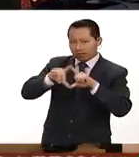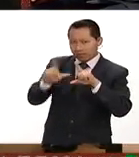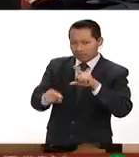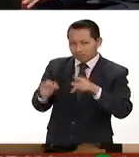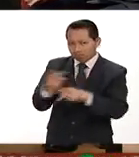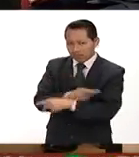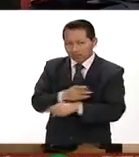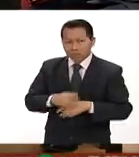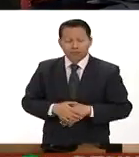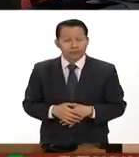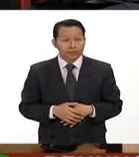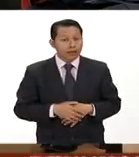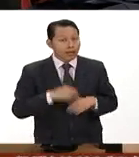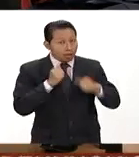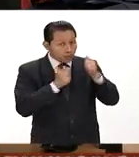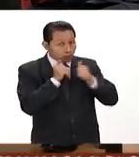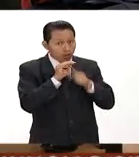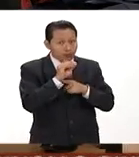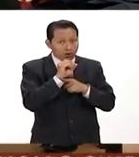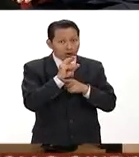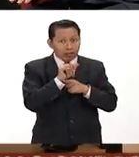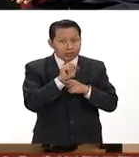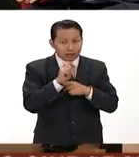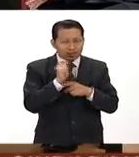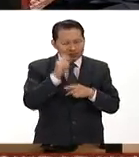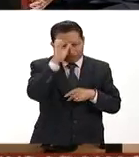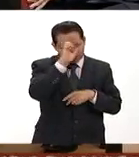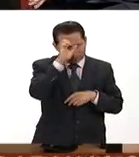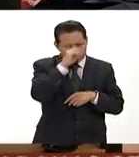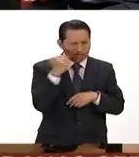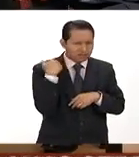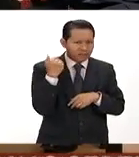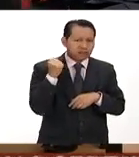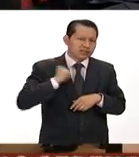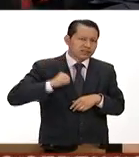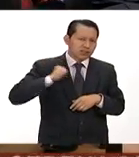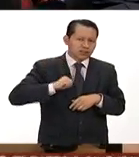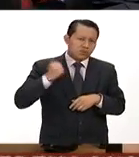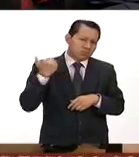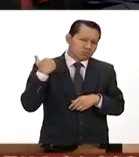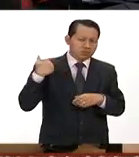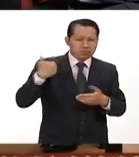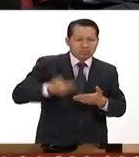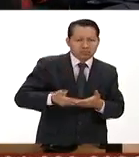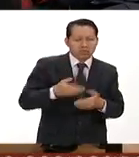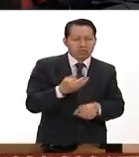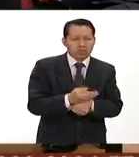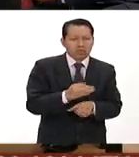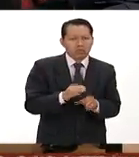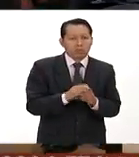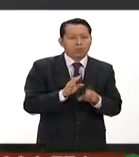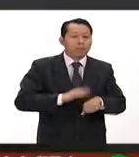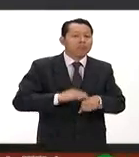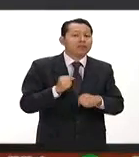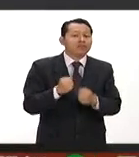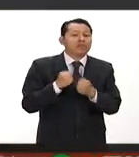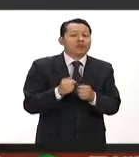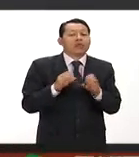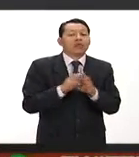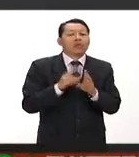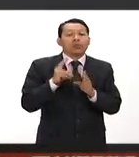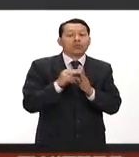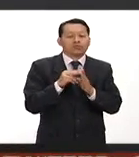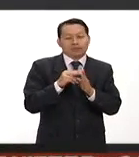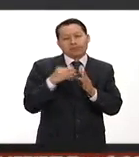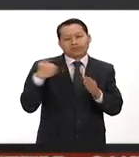la antropología forense de por sí diríamos que es una ciencia reciente del siglo pasado hacia ahora y con un mucho mayor ímpetu del 2000